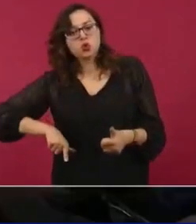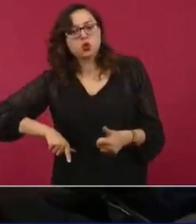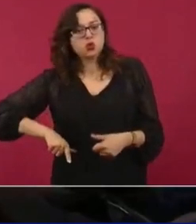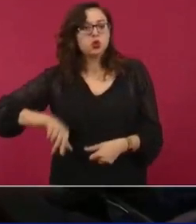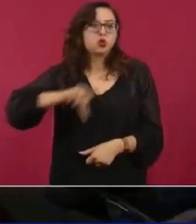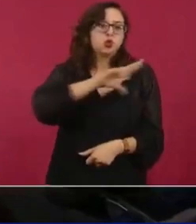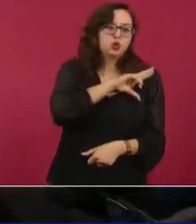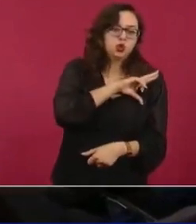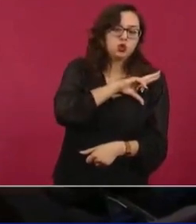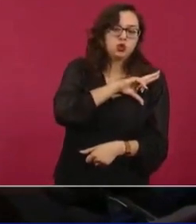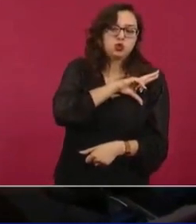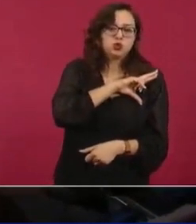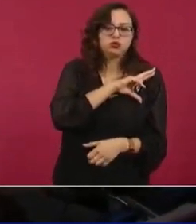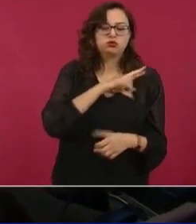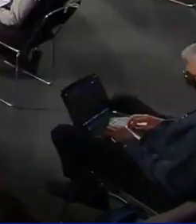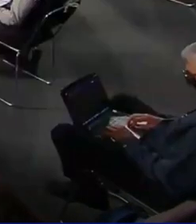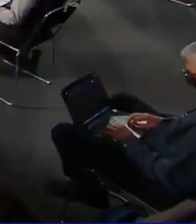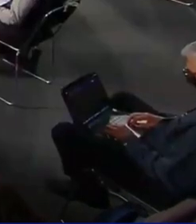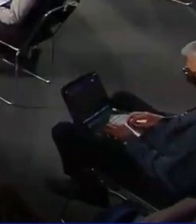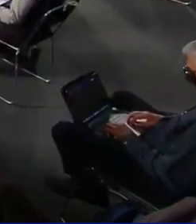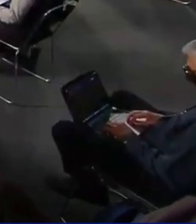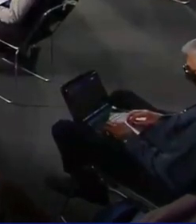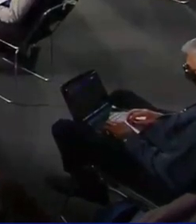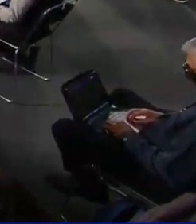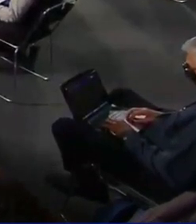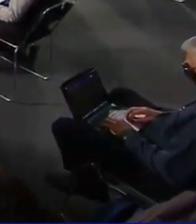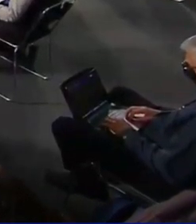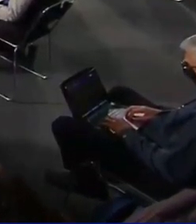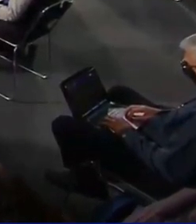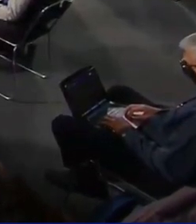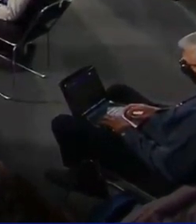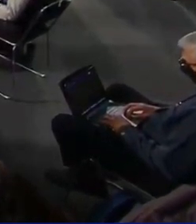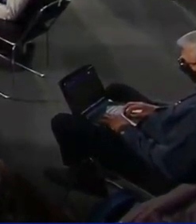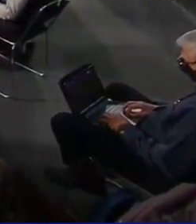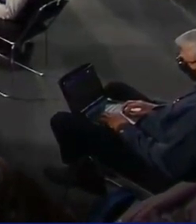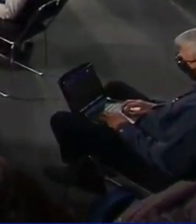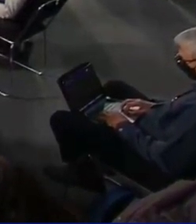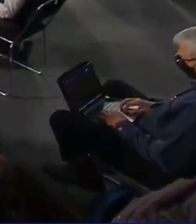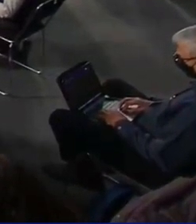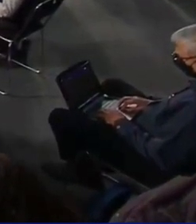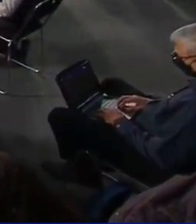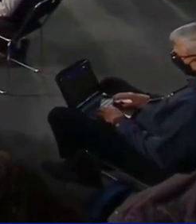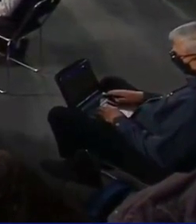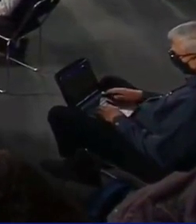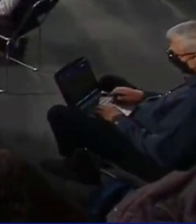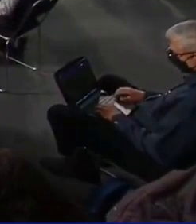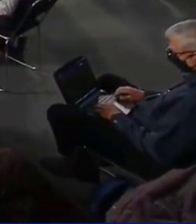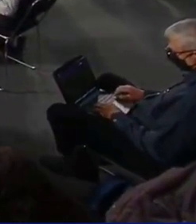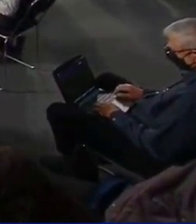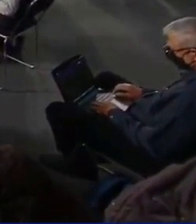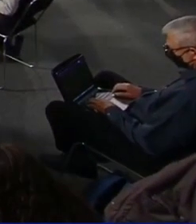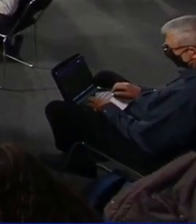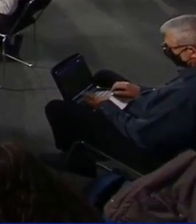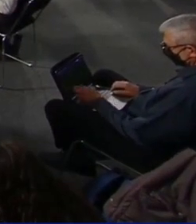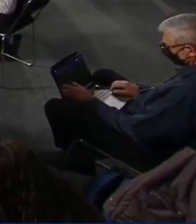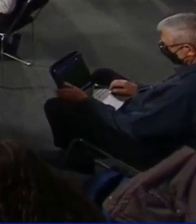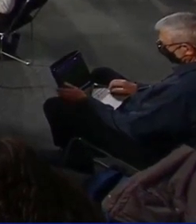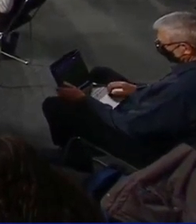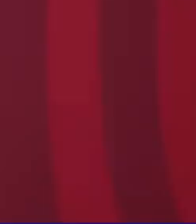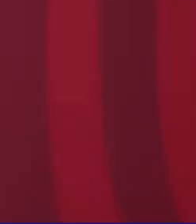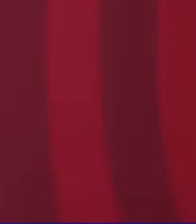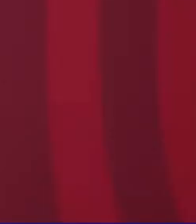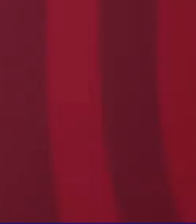La verdad, un abuso, porque no sólo cobraban caro la obra,